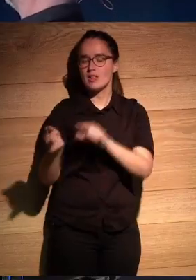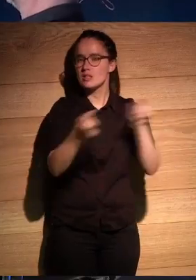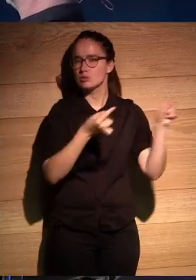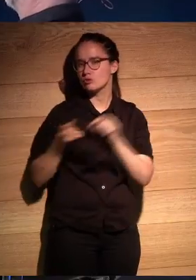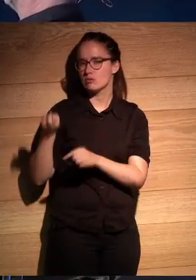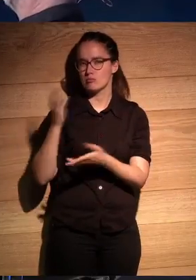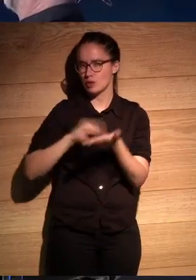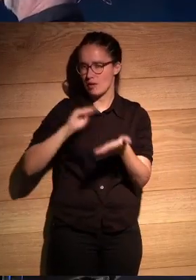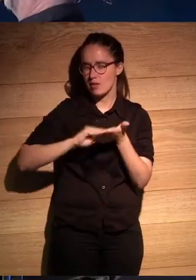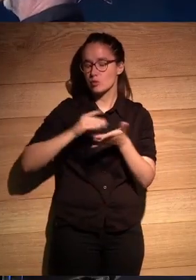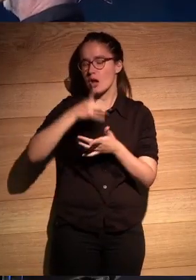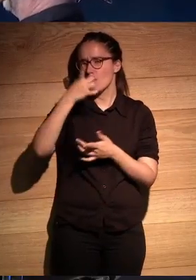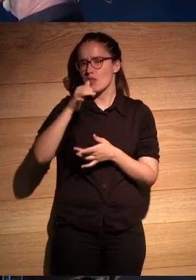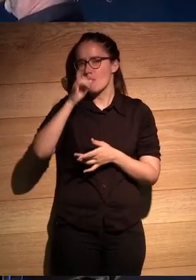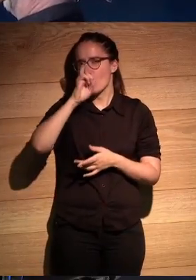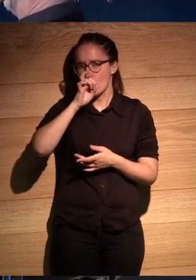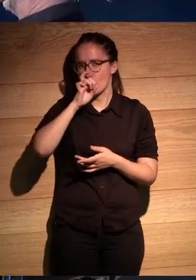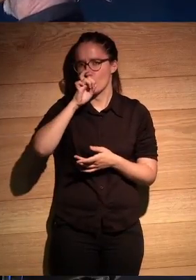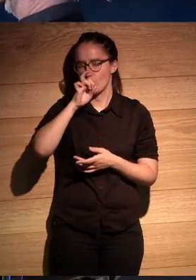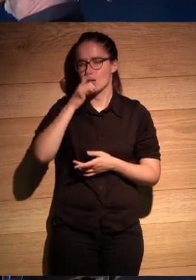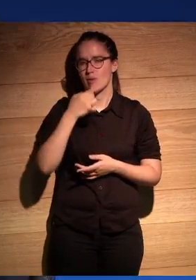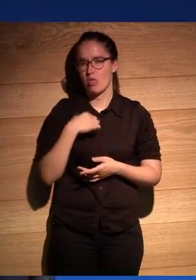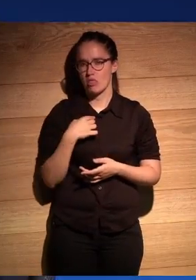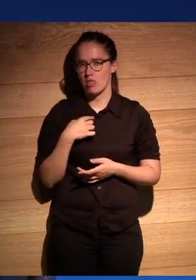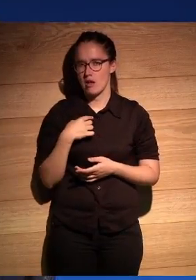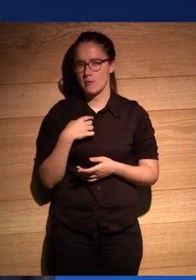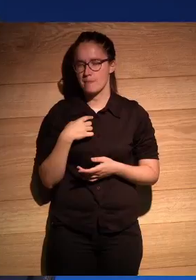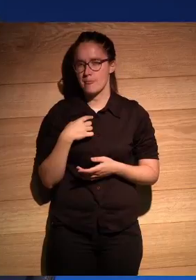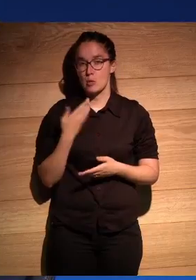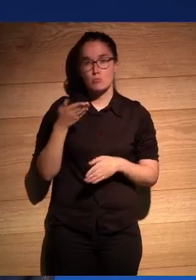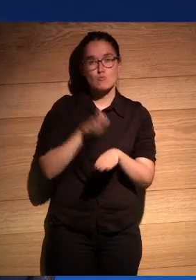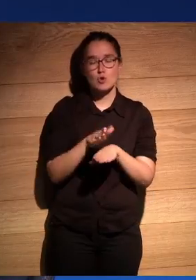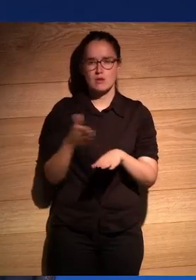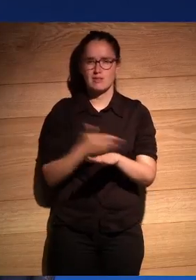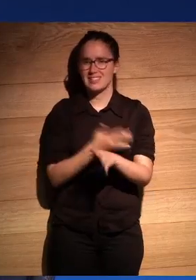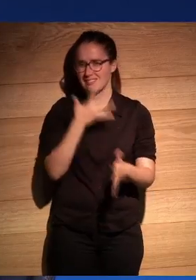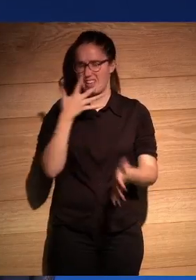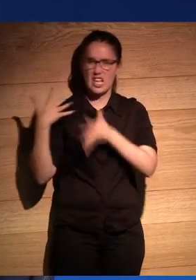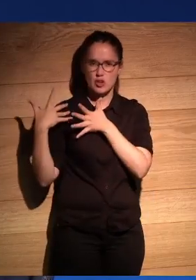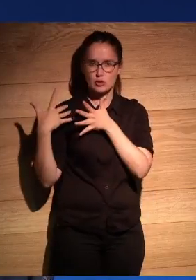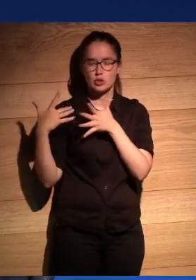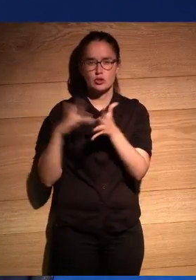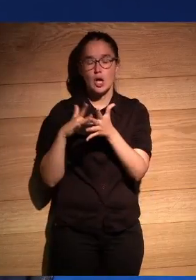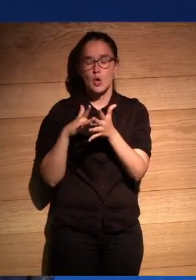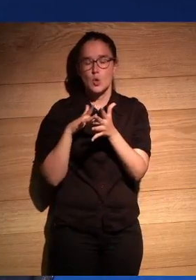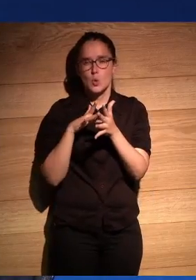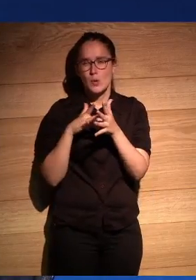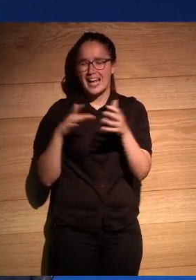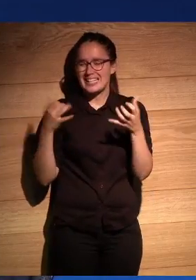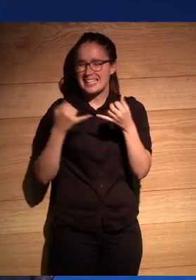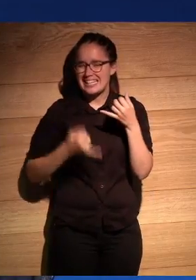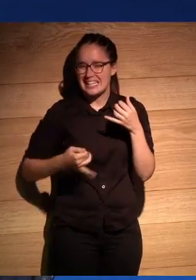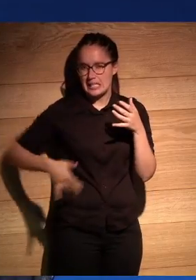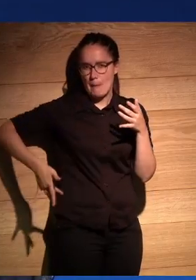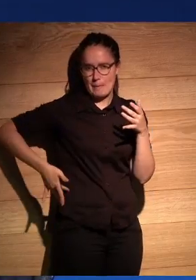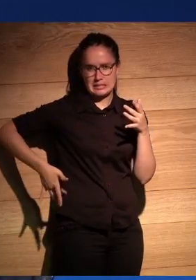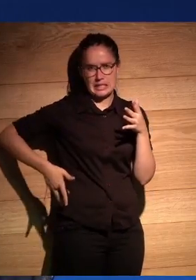teníamos muchas veces una vez me acuerdo que él me decía que él antes de morir 10 años antes tuvo una enorme crisis hepática su primera gran